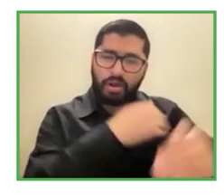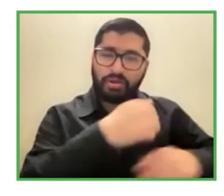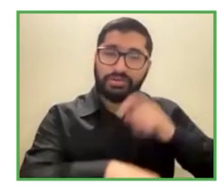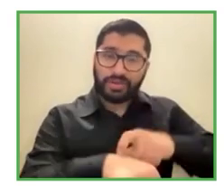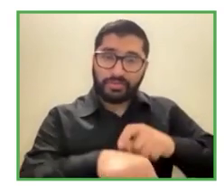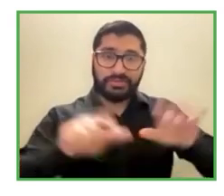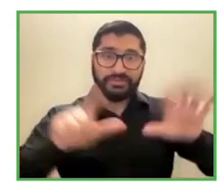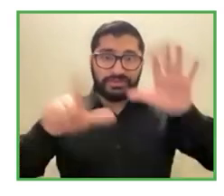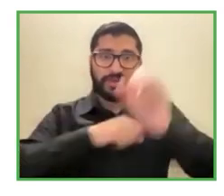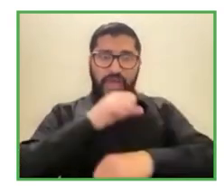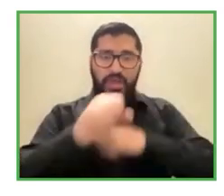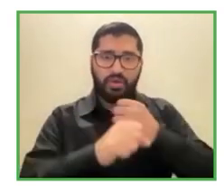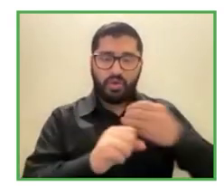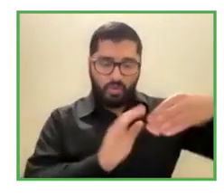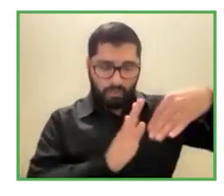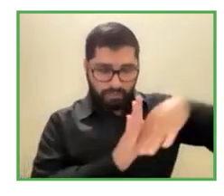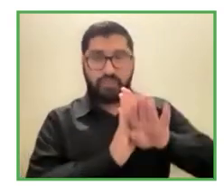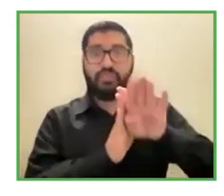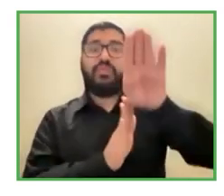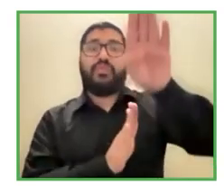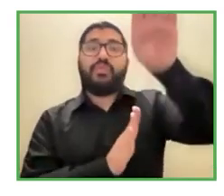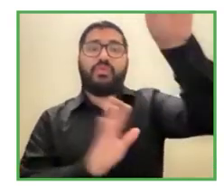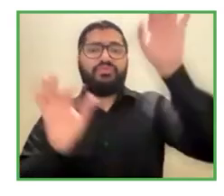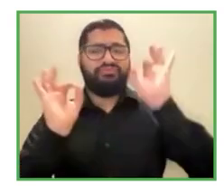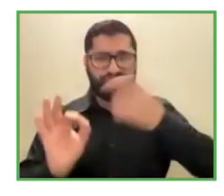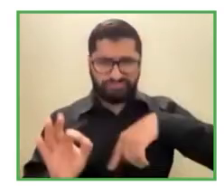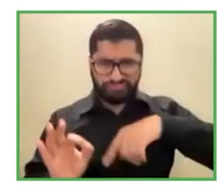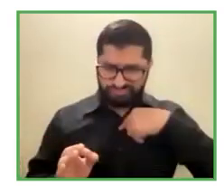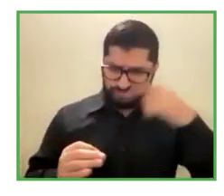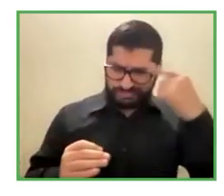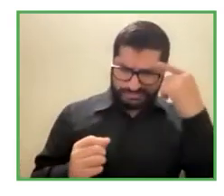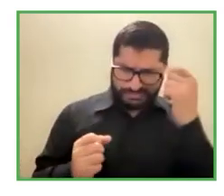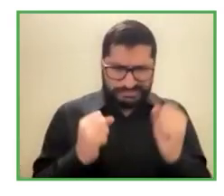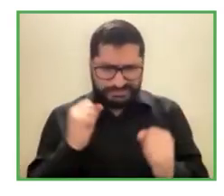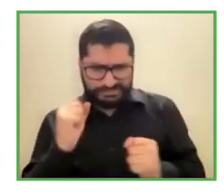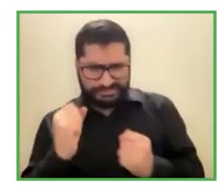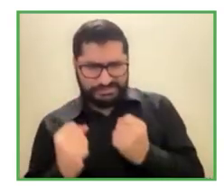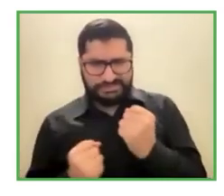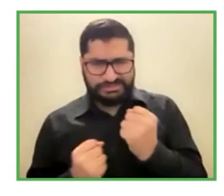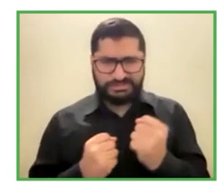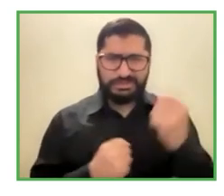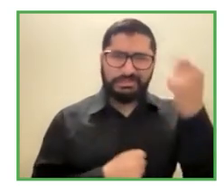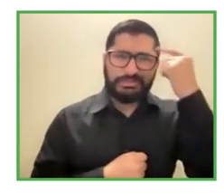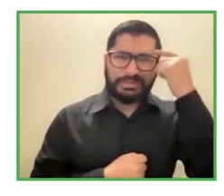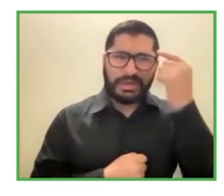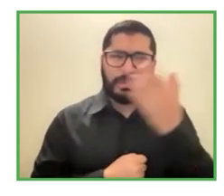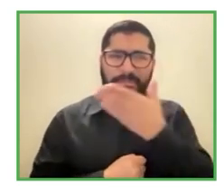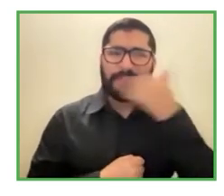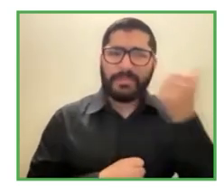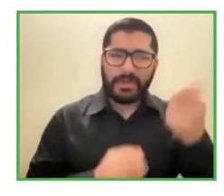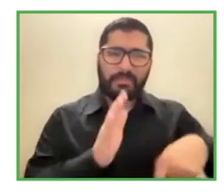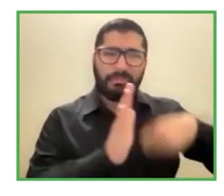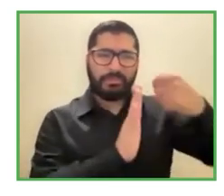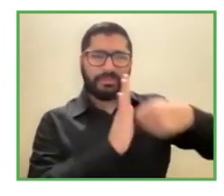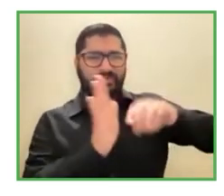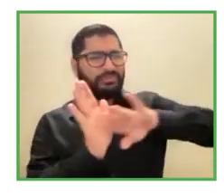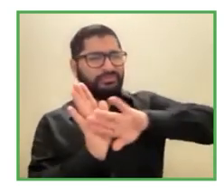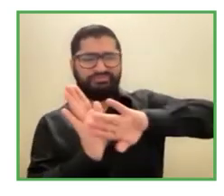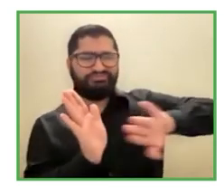es muy fácil pensar acerca de simplemente alejarse pero nosotros